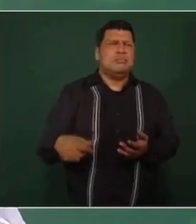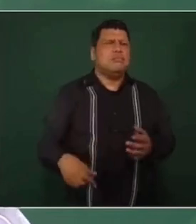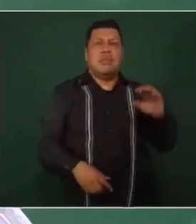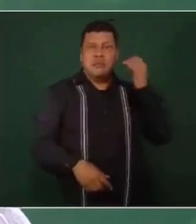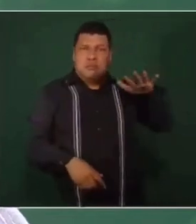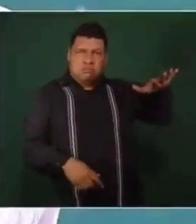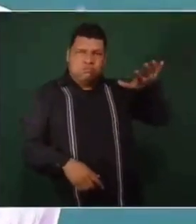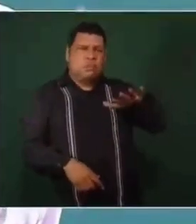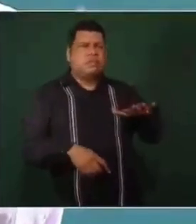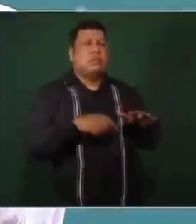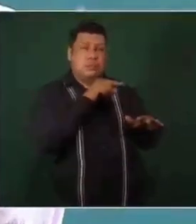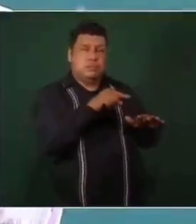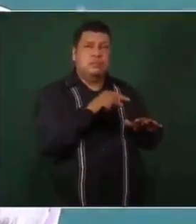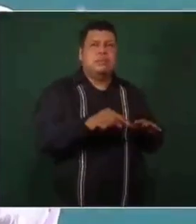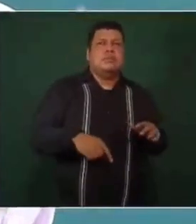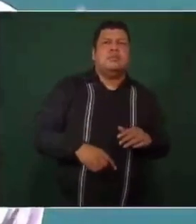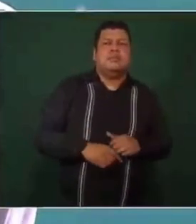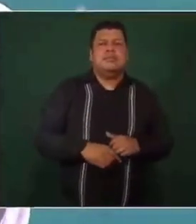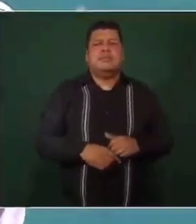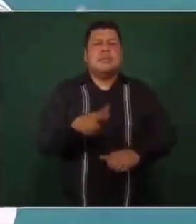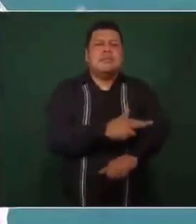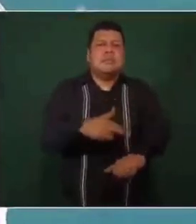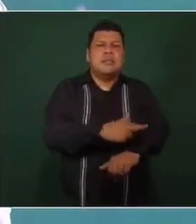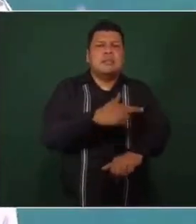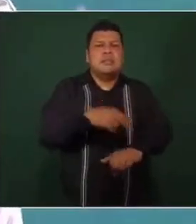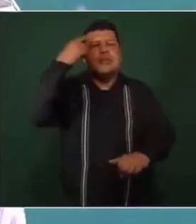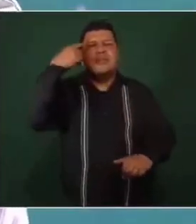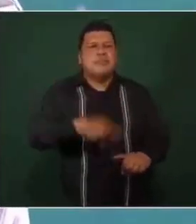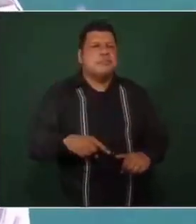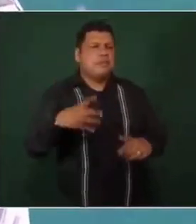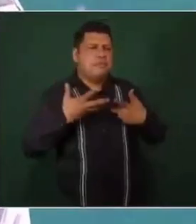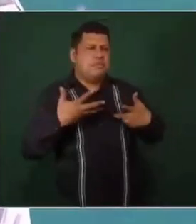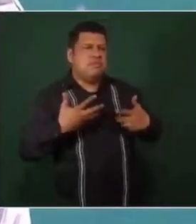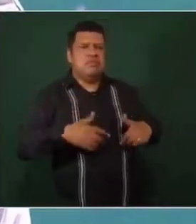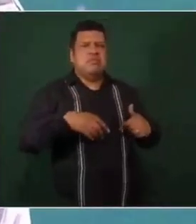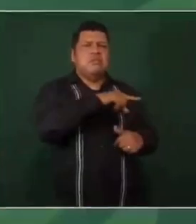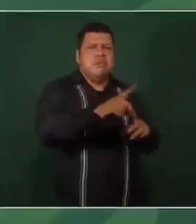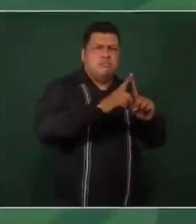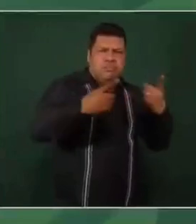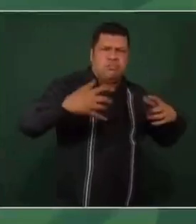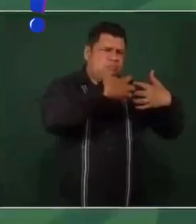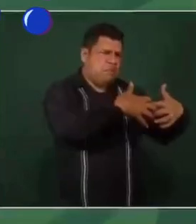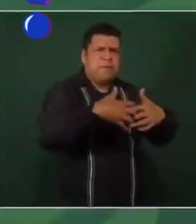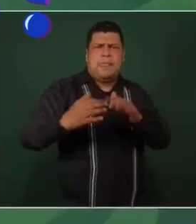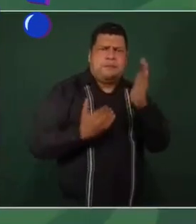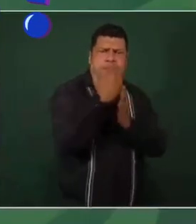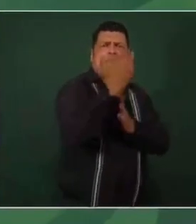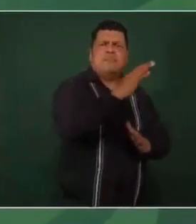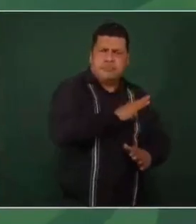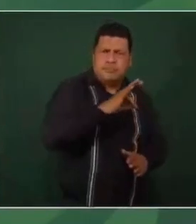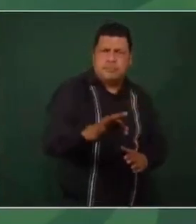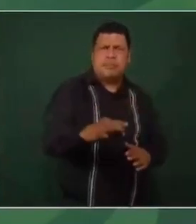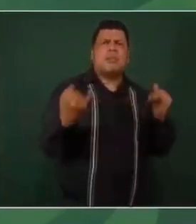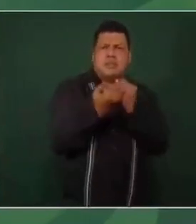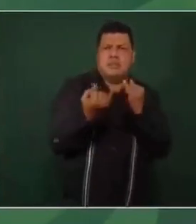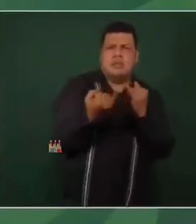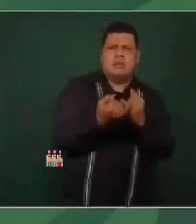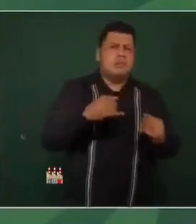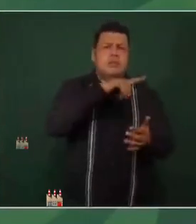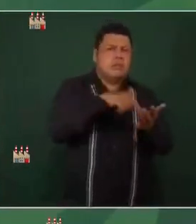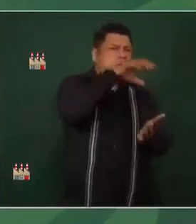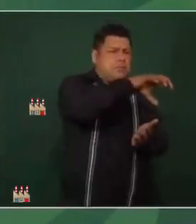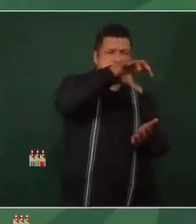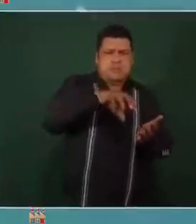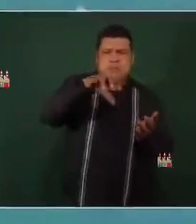Istmo un plan para crear polos de desarrollo industrial en 10